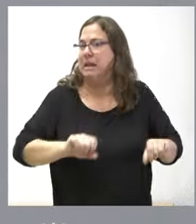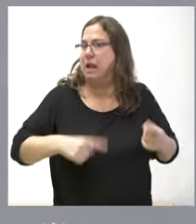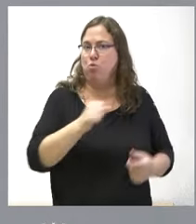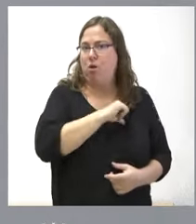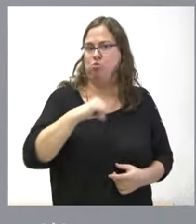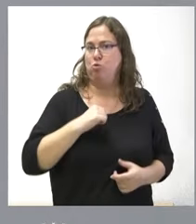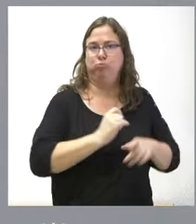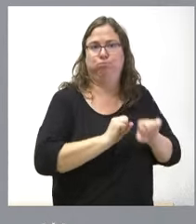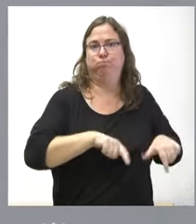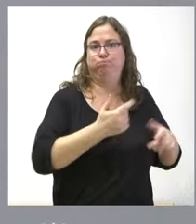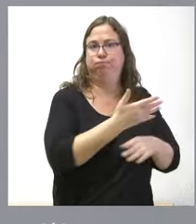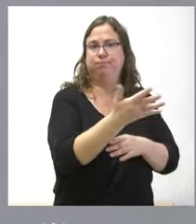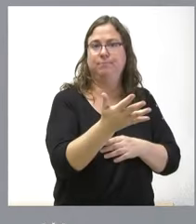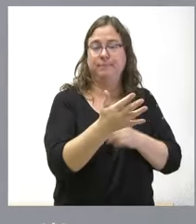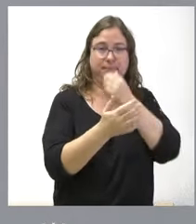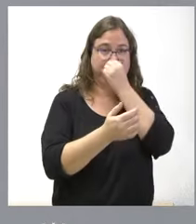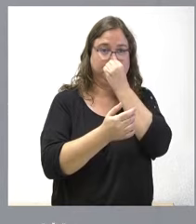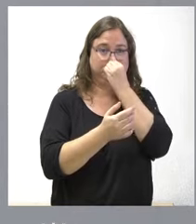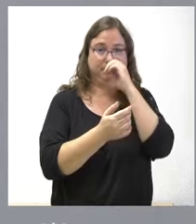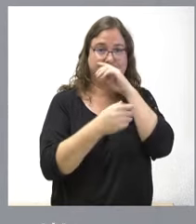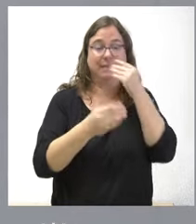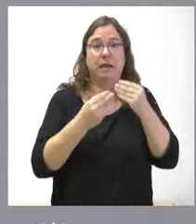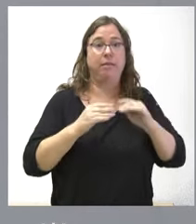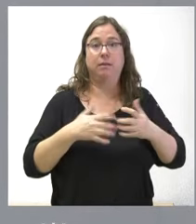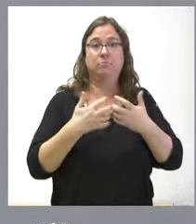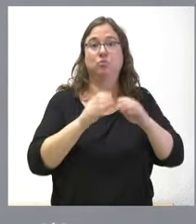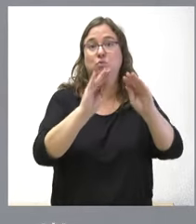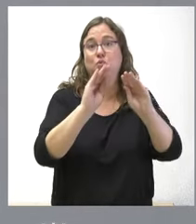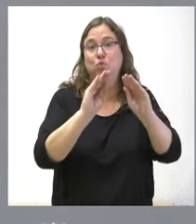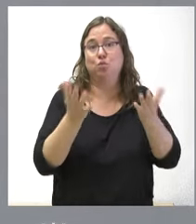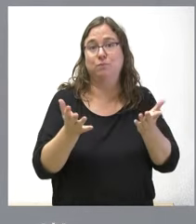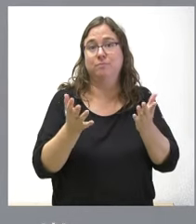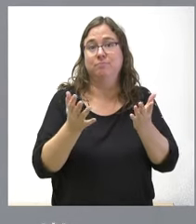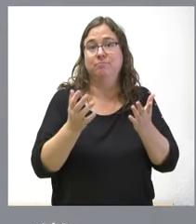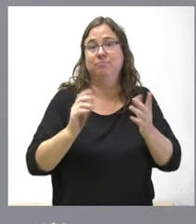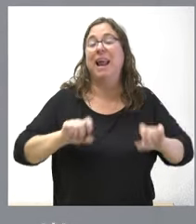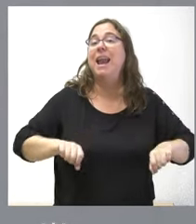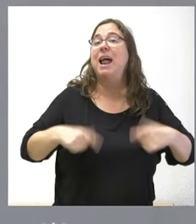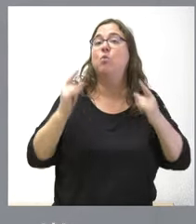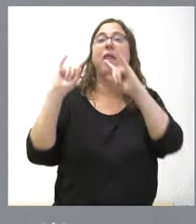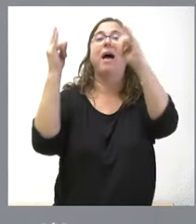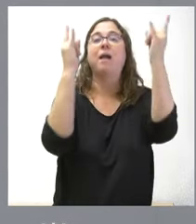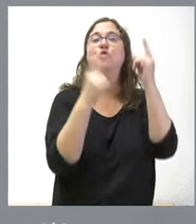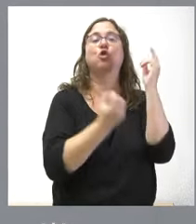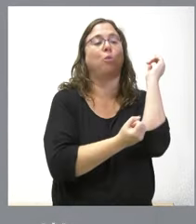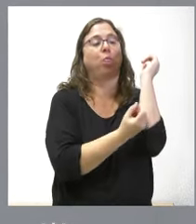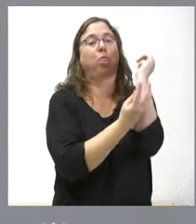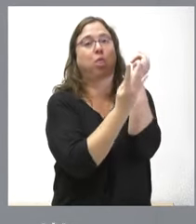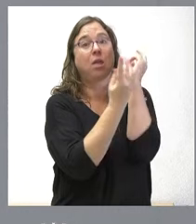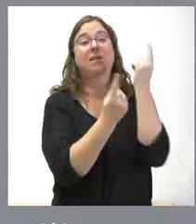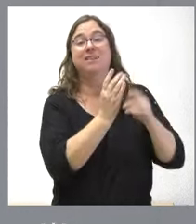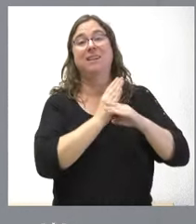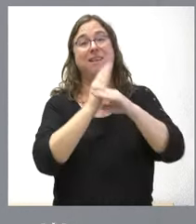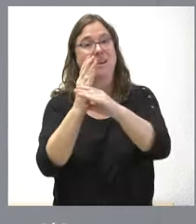que se hace por parte de los propios mecanismos que tiene el propio bosque, el propio ámbito forestal, y el resto, pues es una